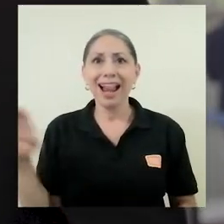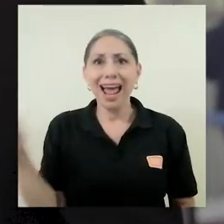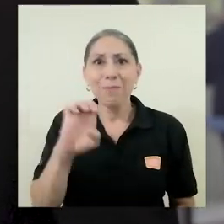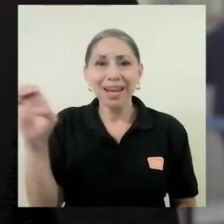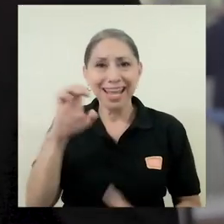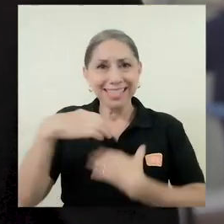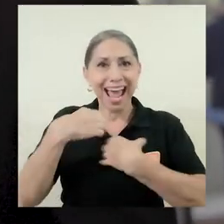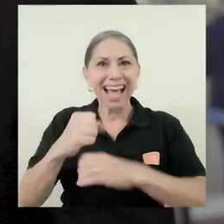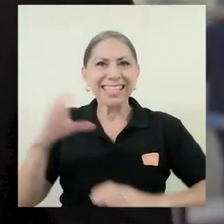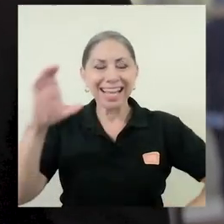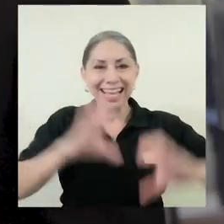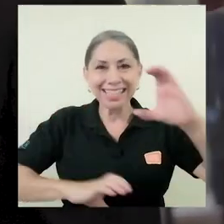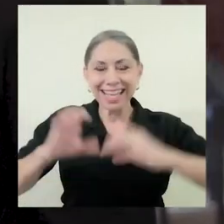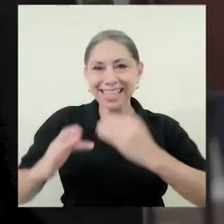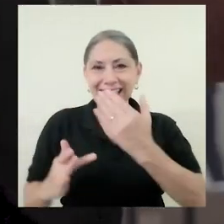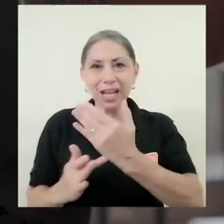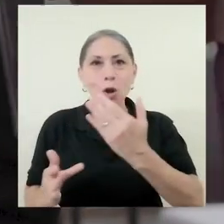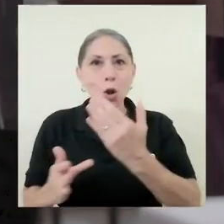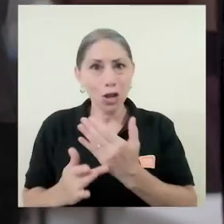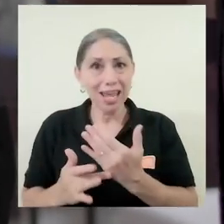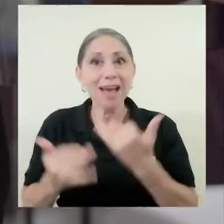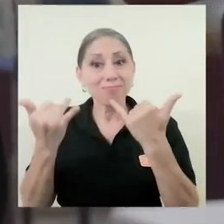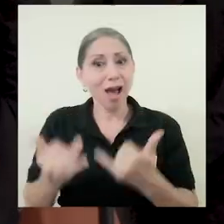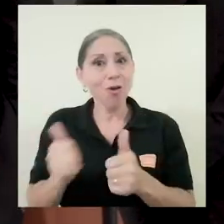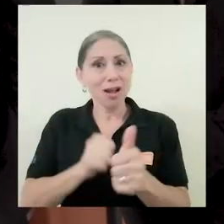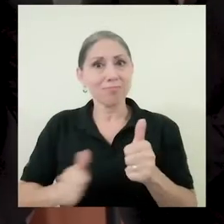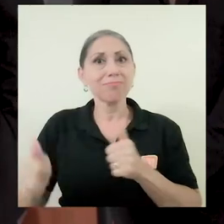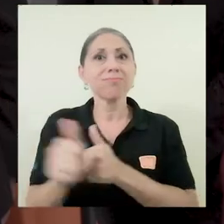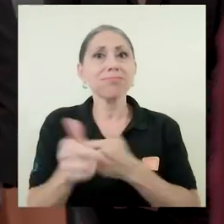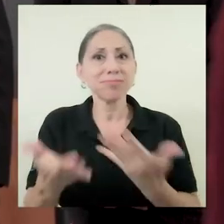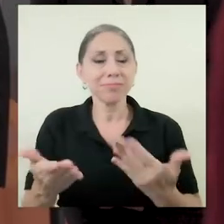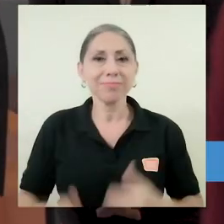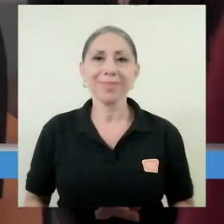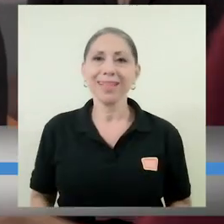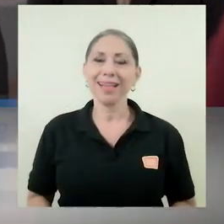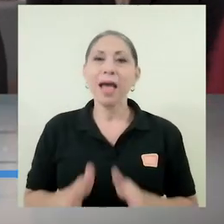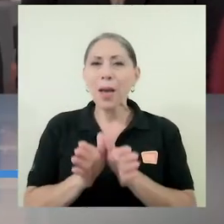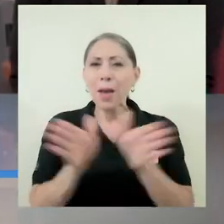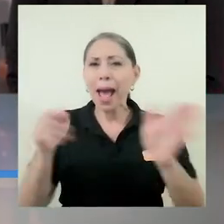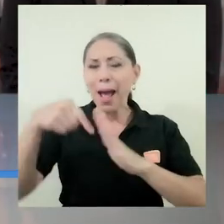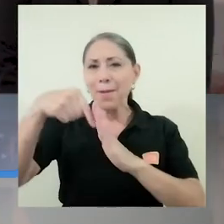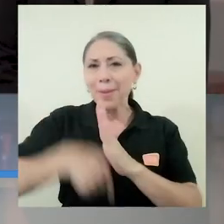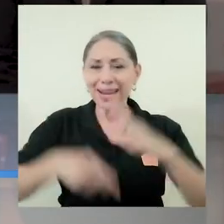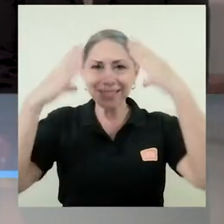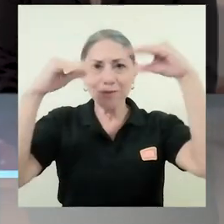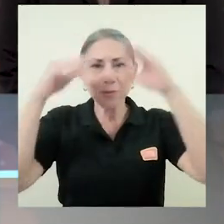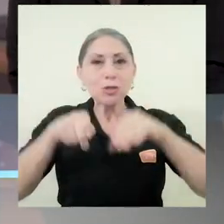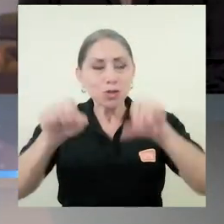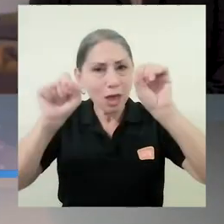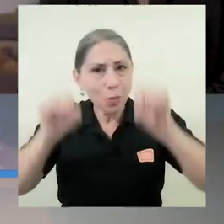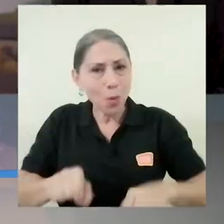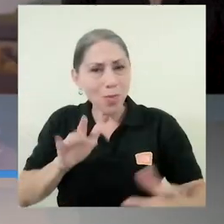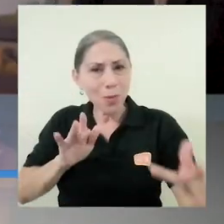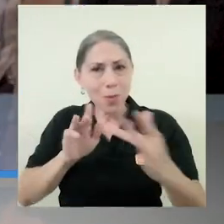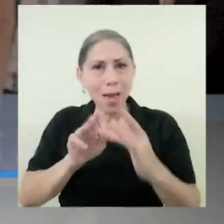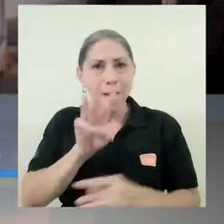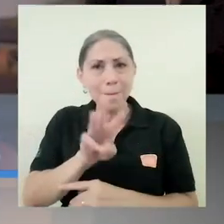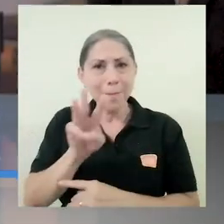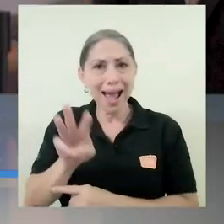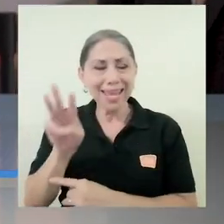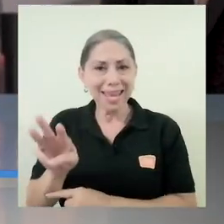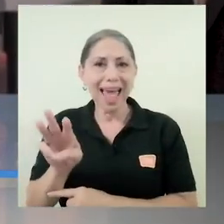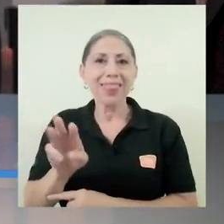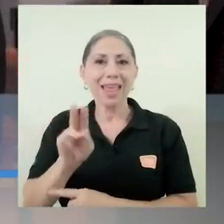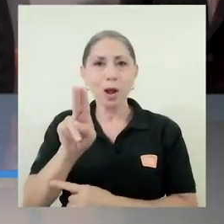ciencia y a la tecnología en la palestra. Para ampliar esta información, usted puede visitar la página web de la